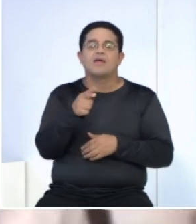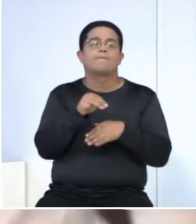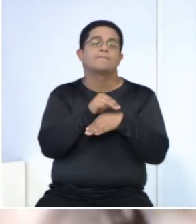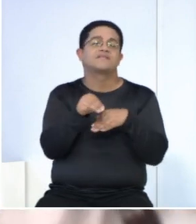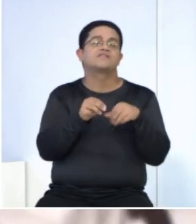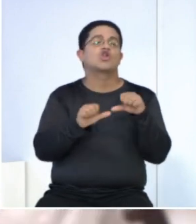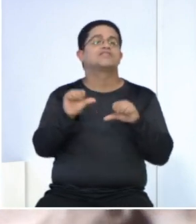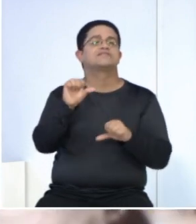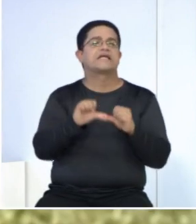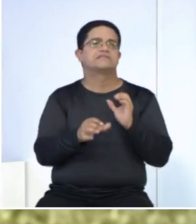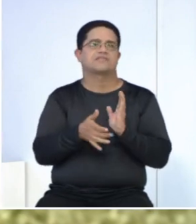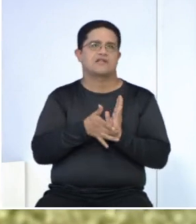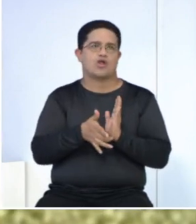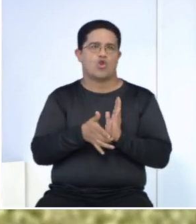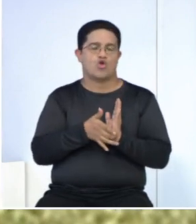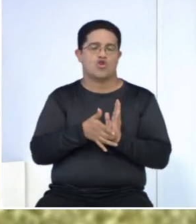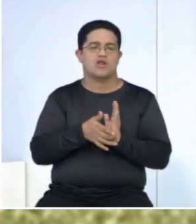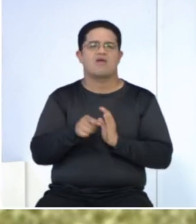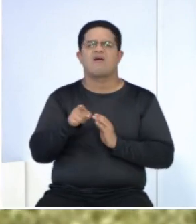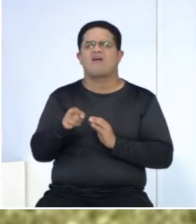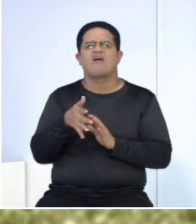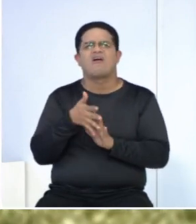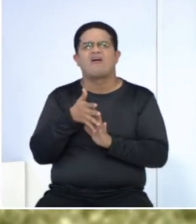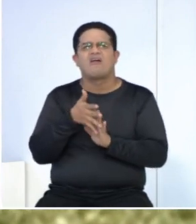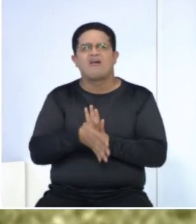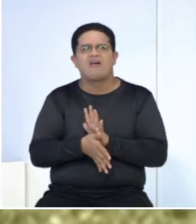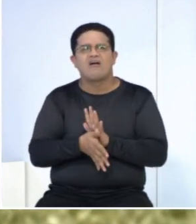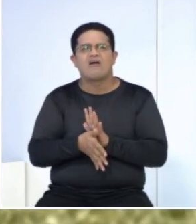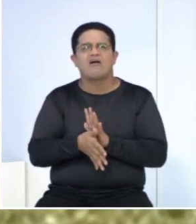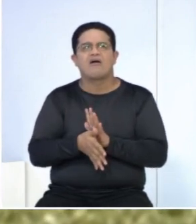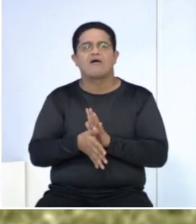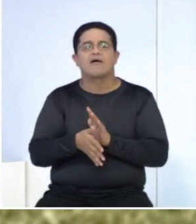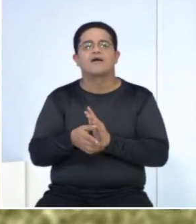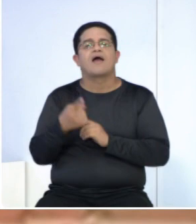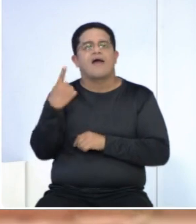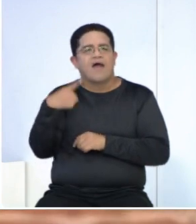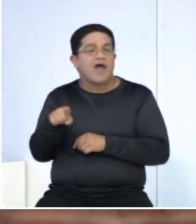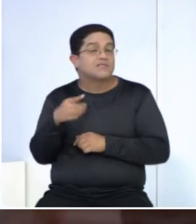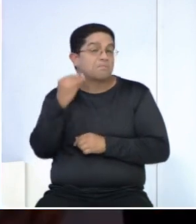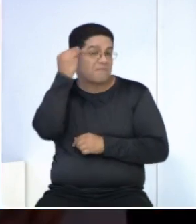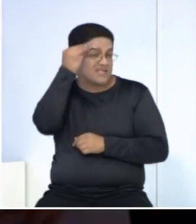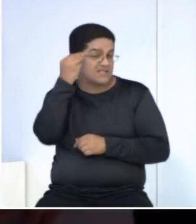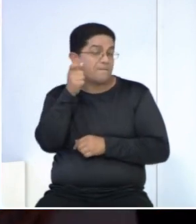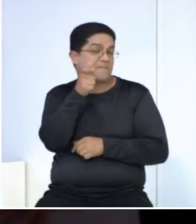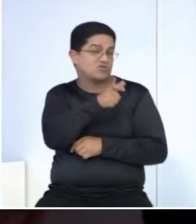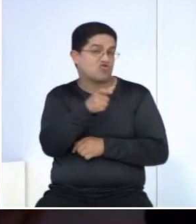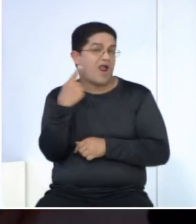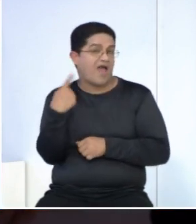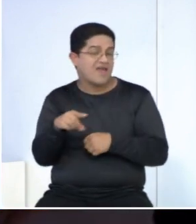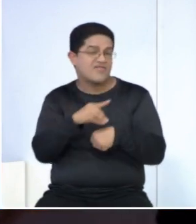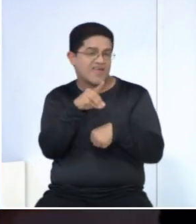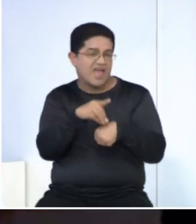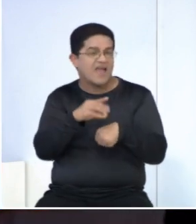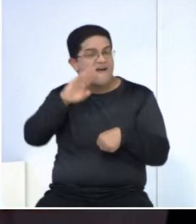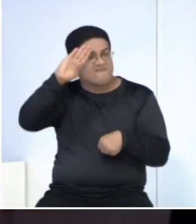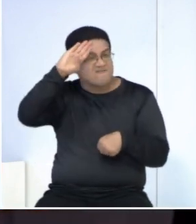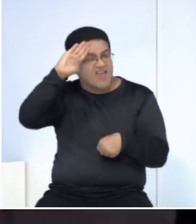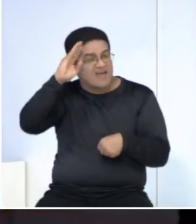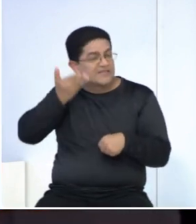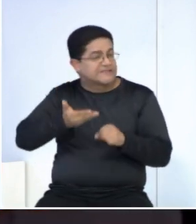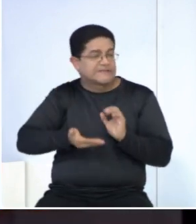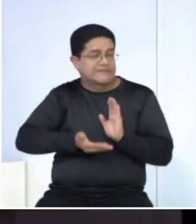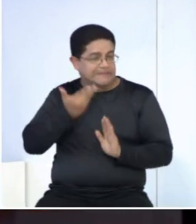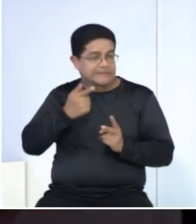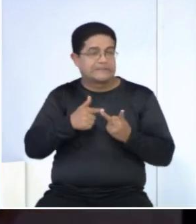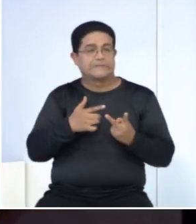Tecnología. El ente se refirió en una publicación que si existen sospechas de dengue y síntomas como fiebre alta y malestar,